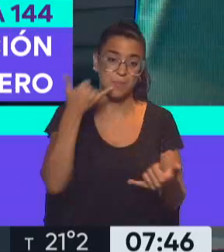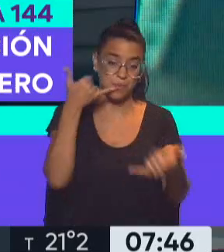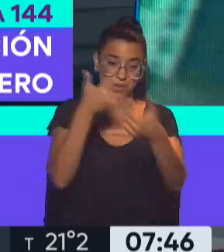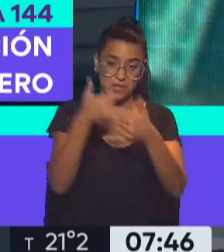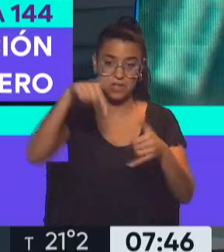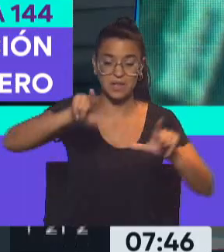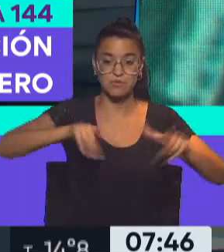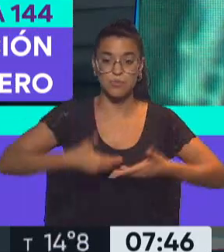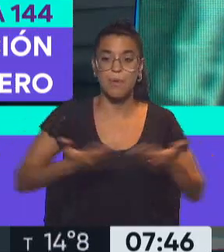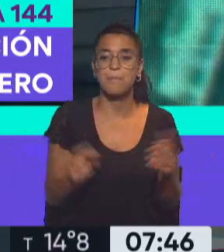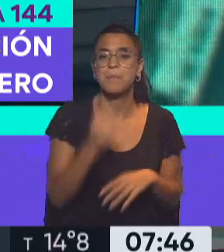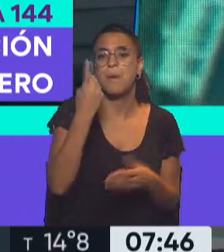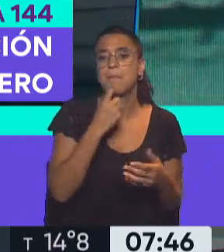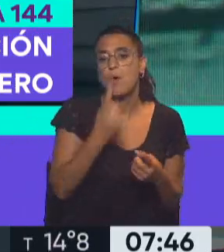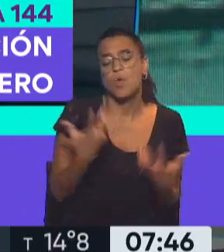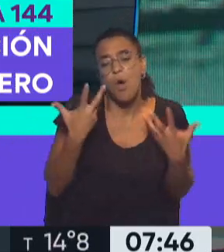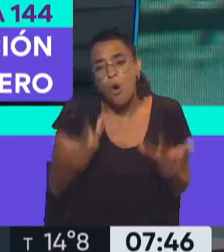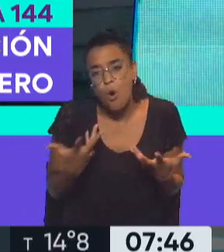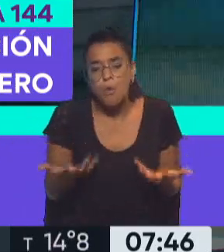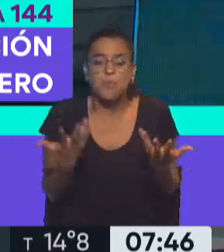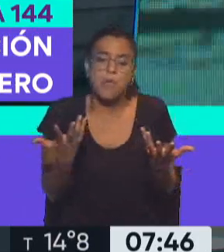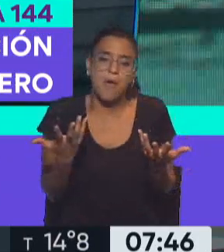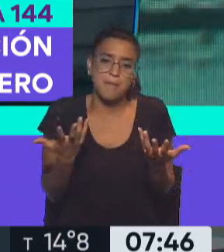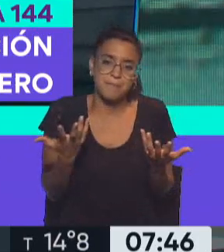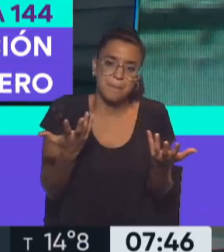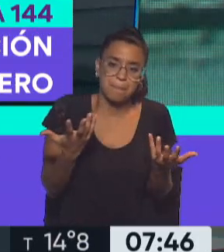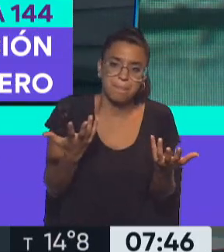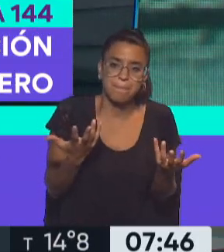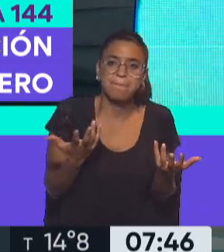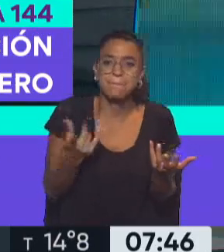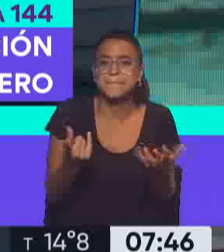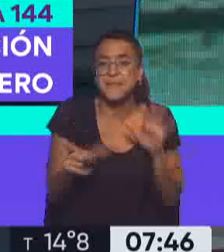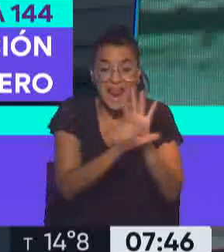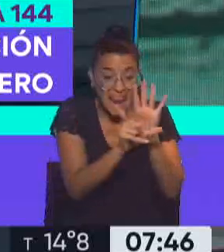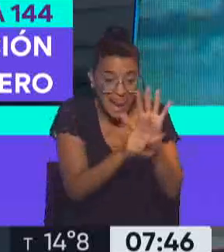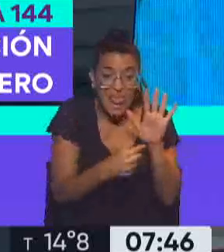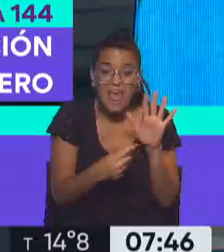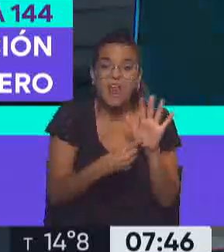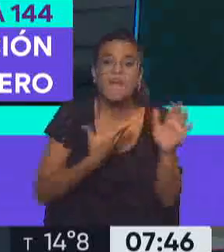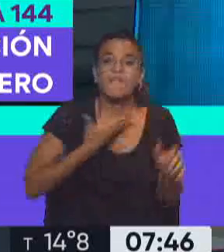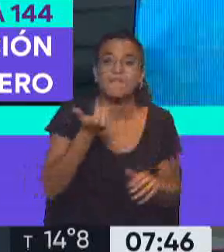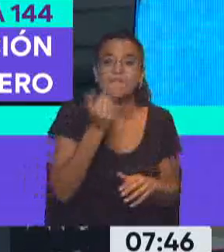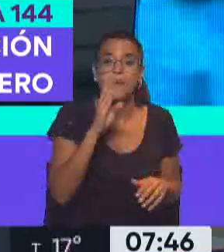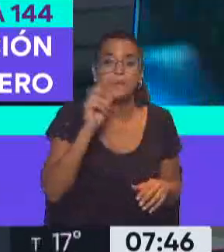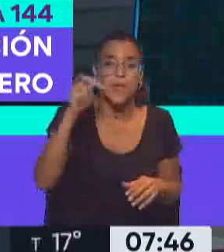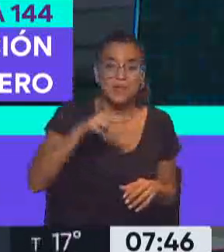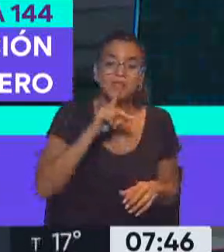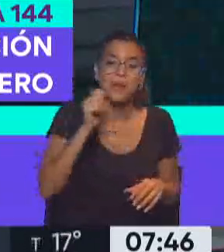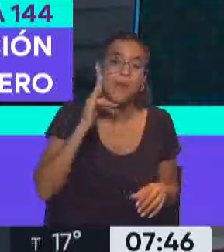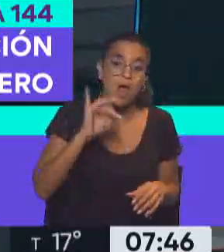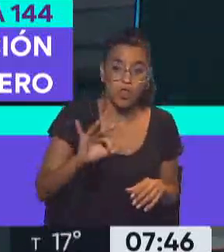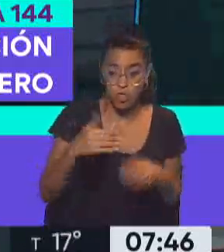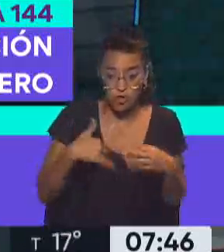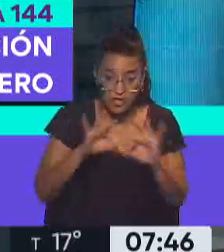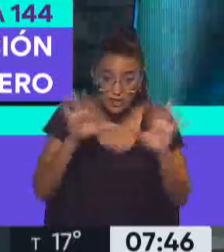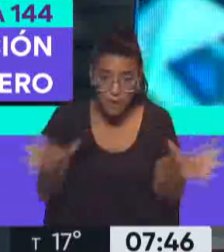televisión pública. La primera pregunta es obvia, digamos, más allá de que legalmente Fabián Tablado puede, y de